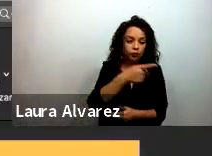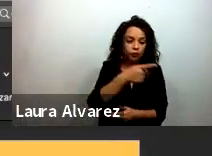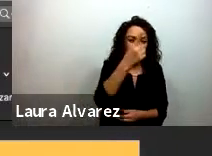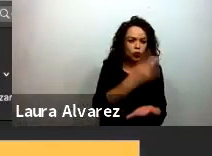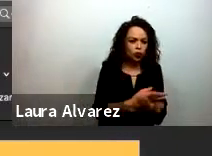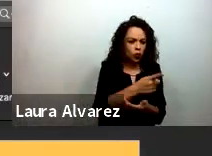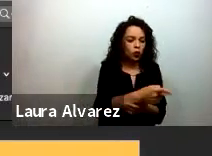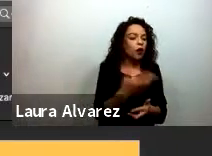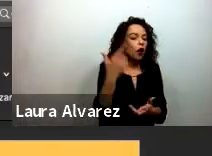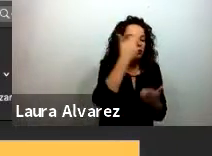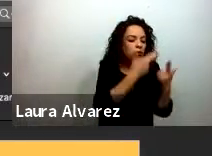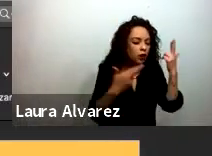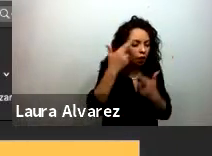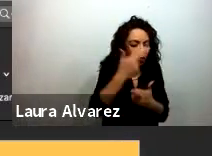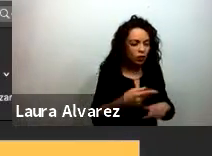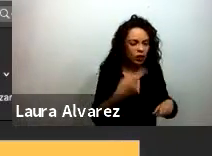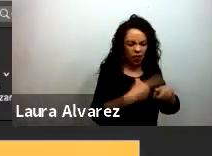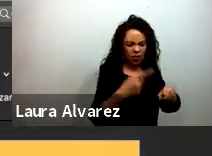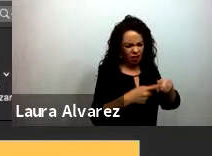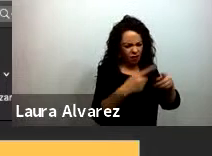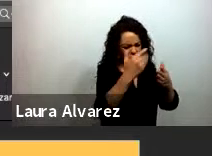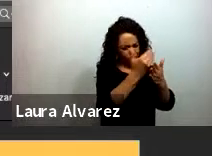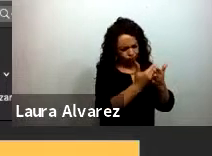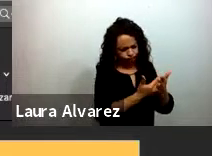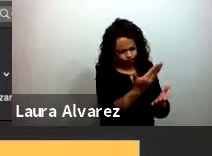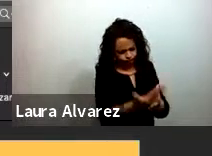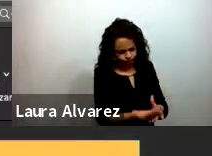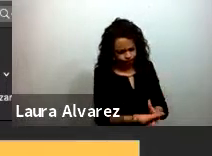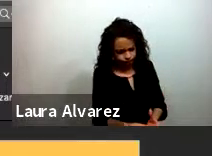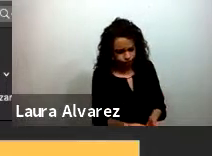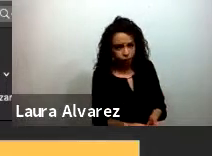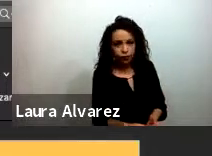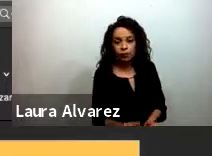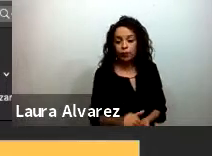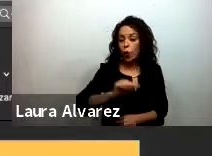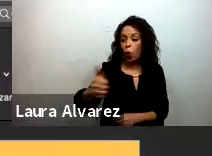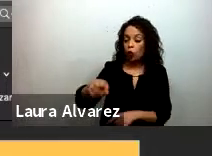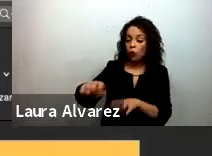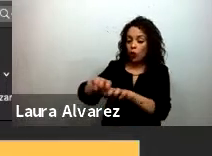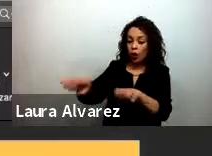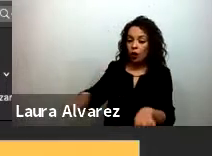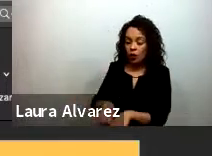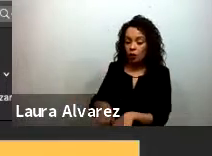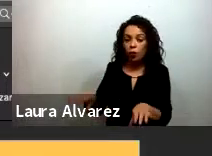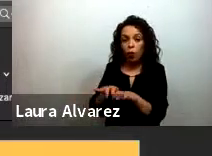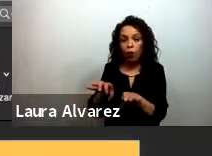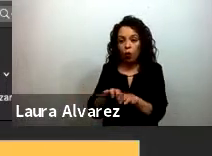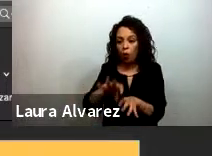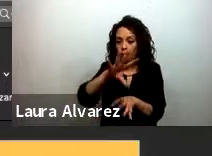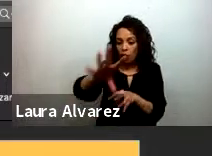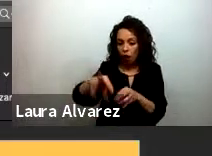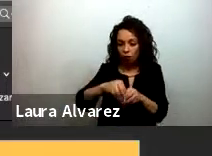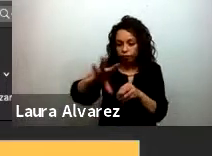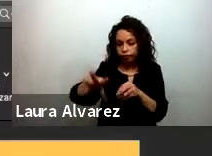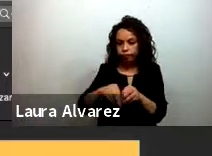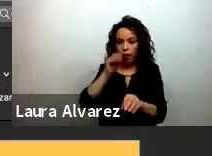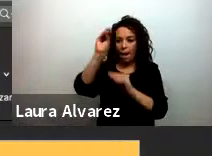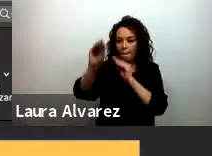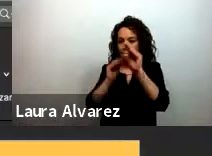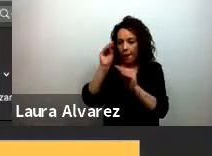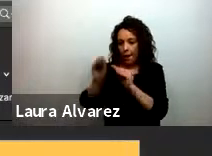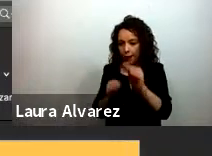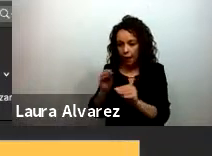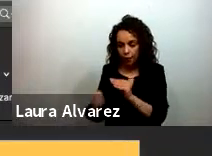trabajaba en la planeación de cómo íbamos a ir integrando los guiones al final recuperamos 283 materiales